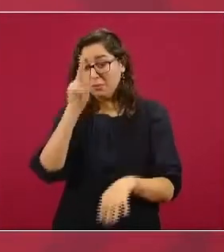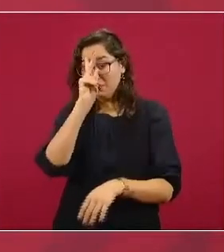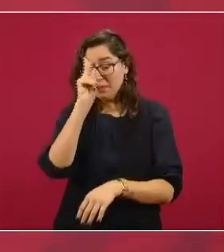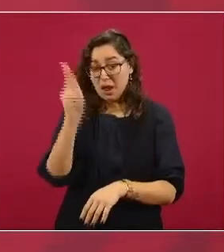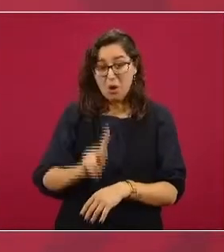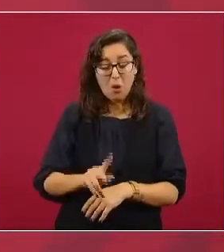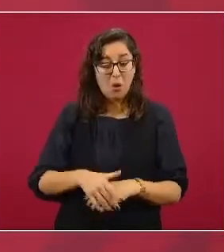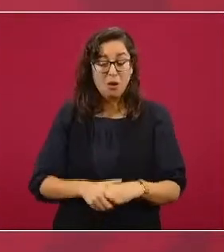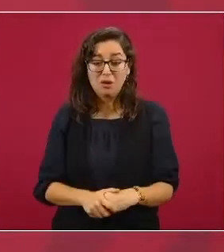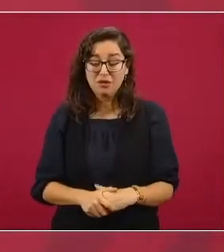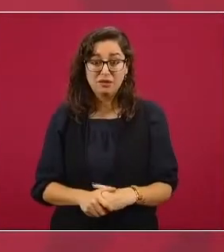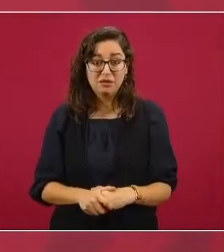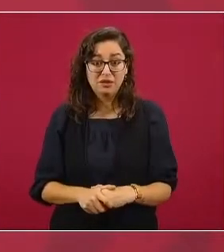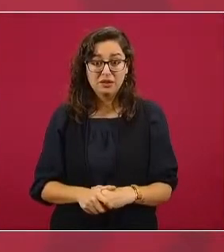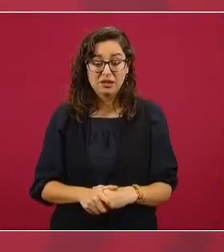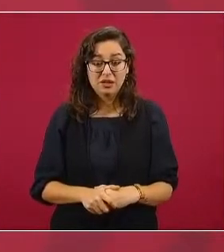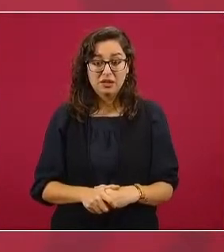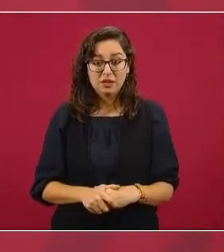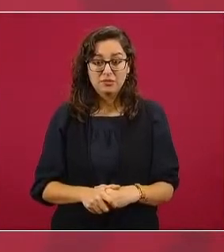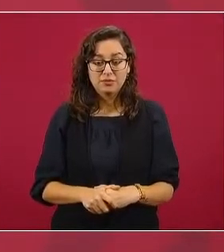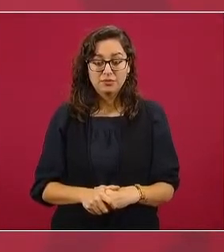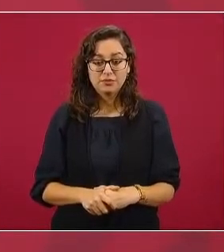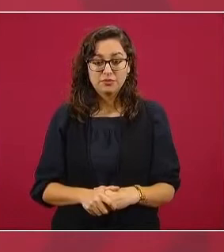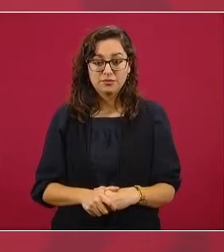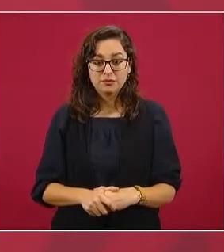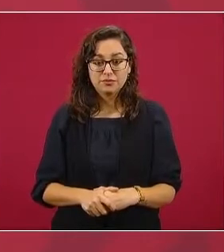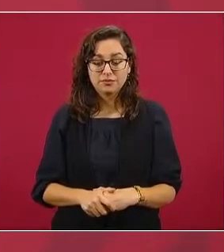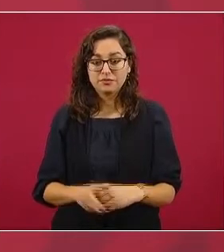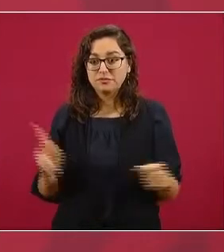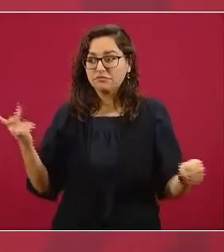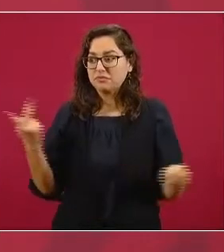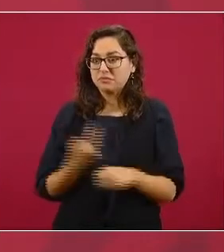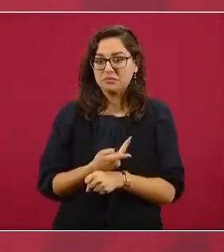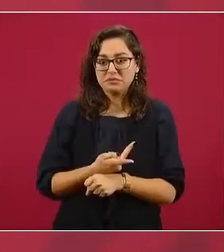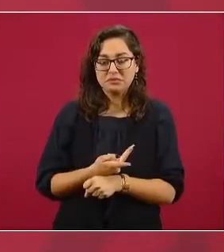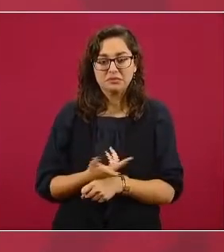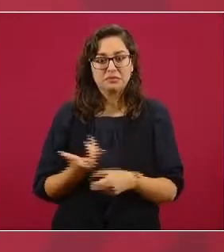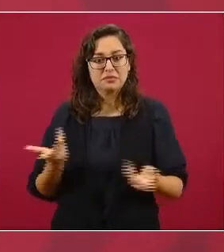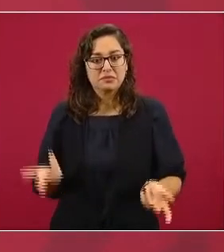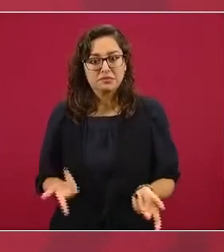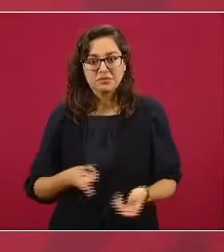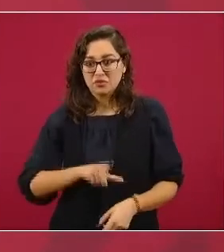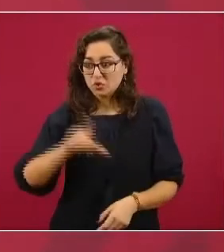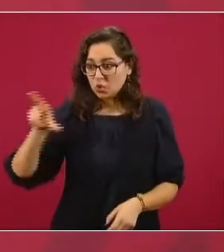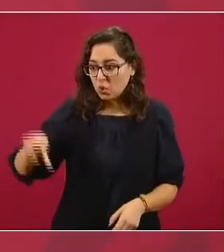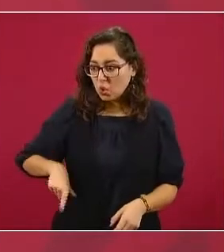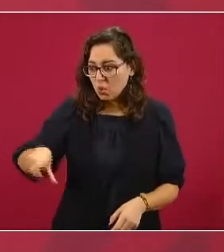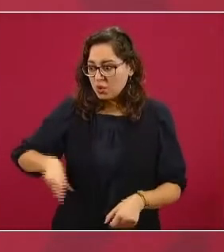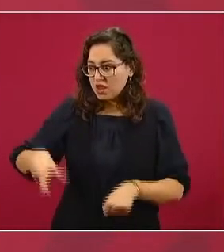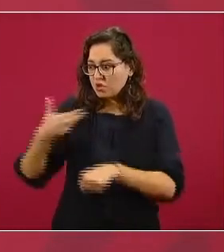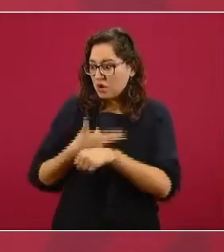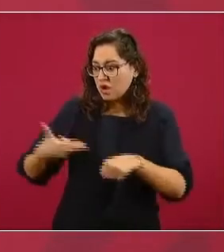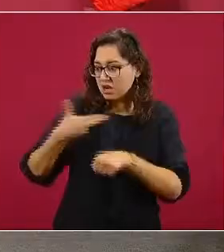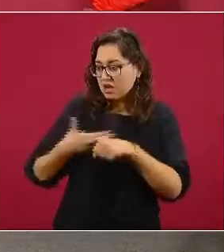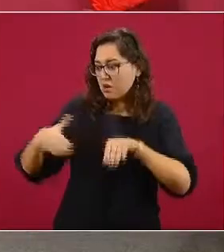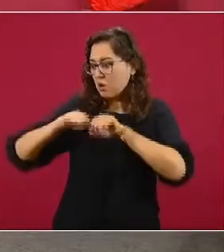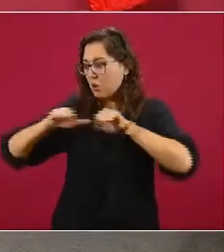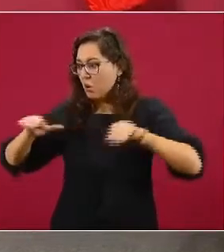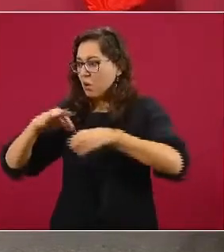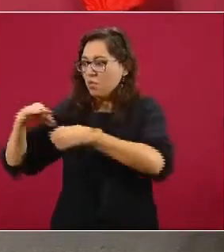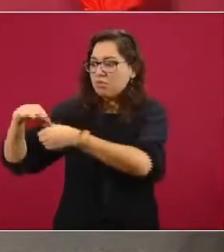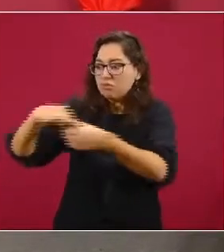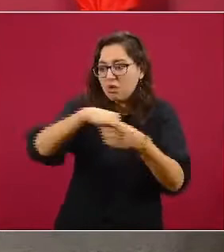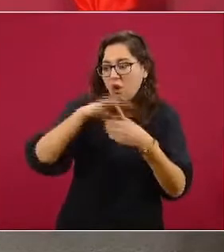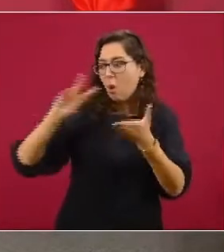que no se iba a restablecer la vía democrática, que